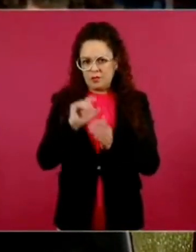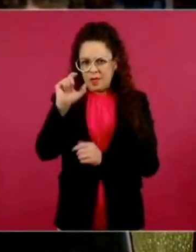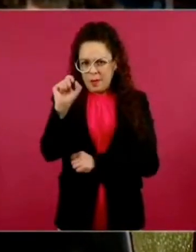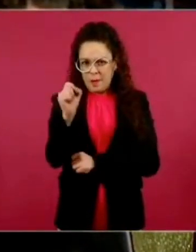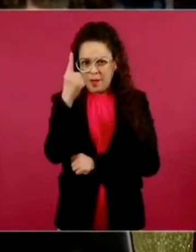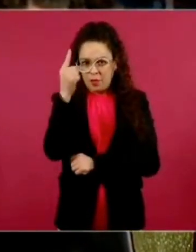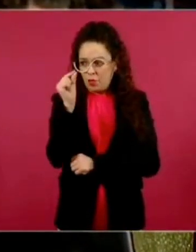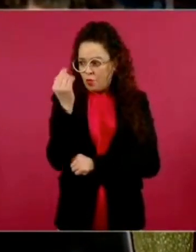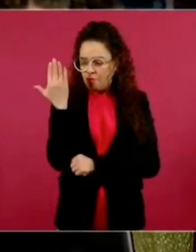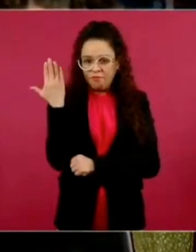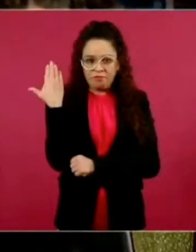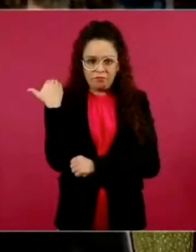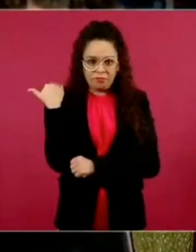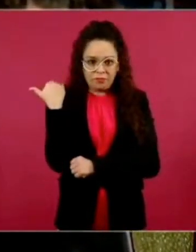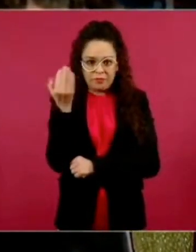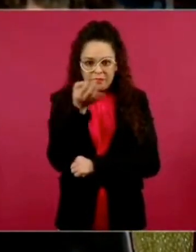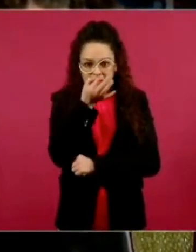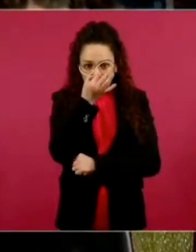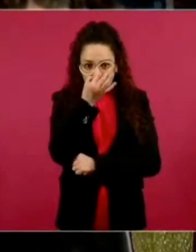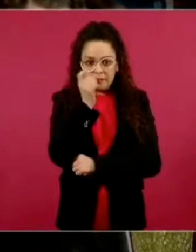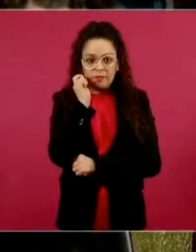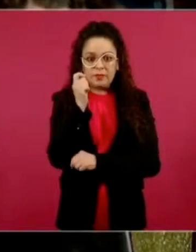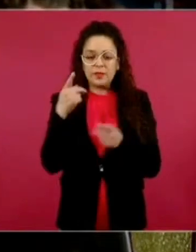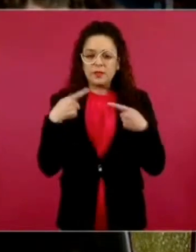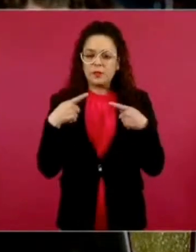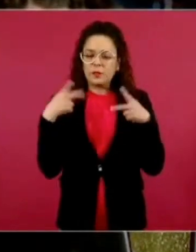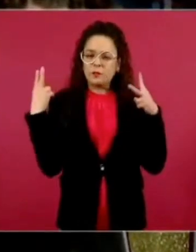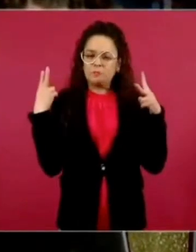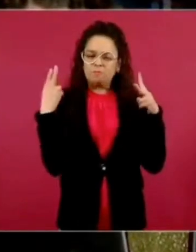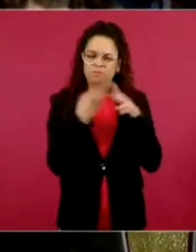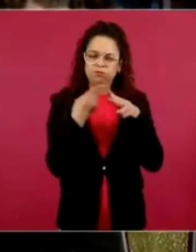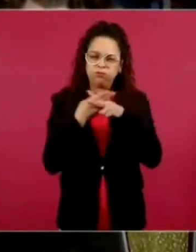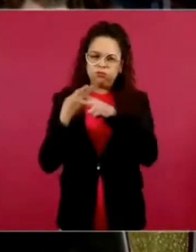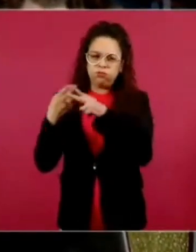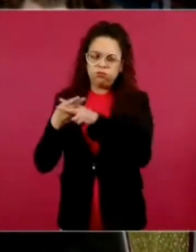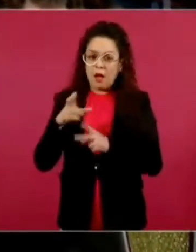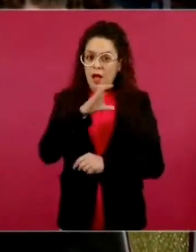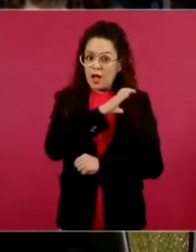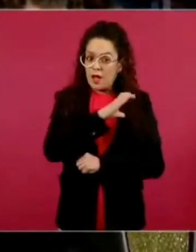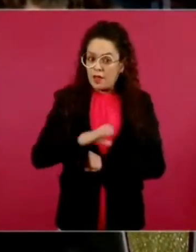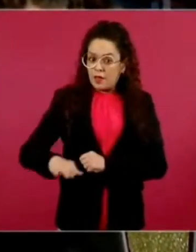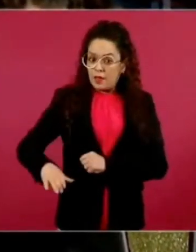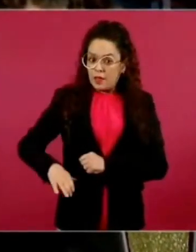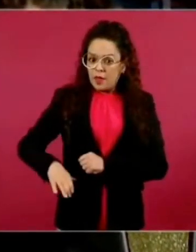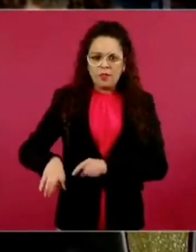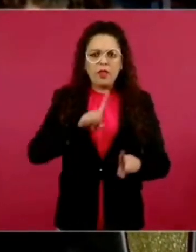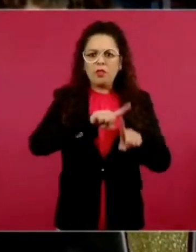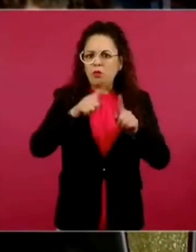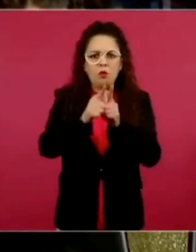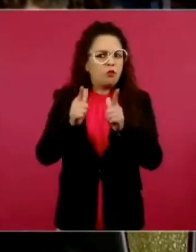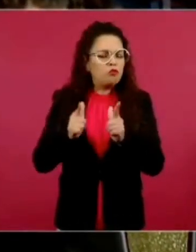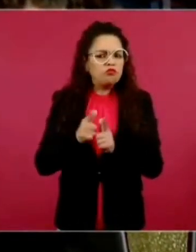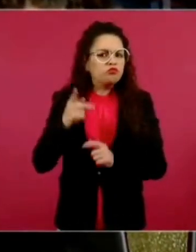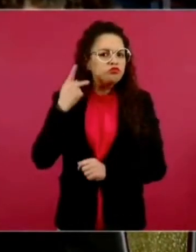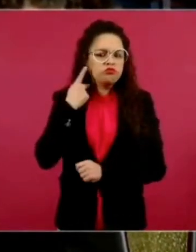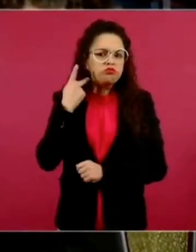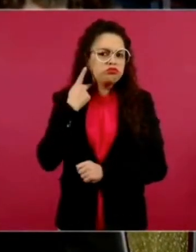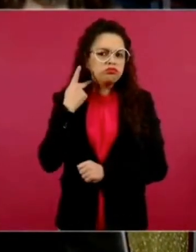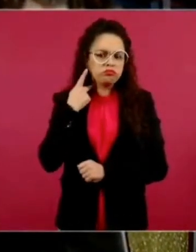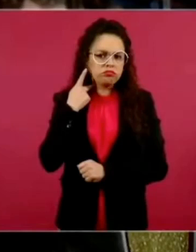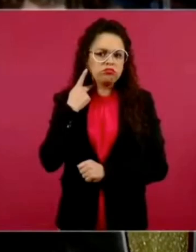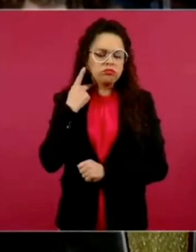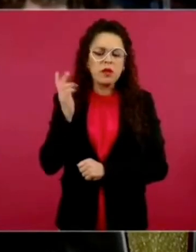sucedido con el número de asesinatos que se dieron a candidatos en general, pues de todos los partidos, si hicieron